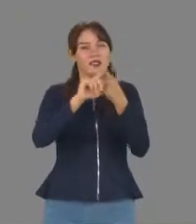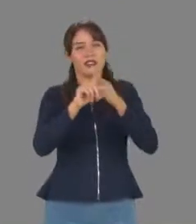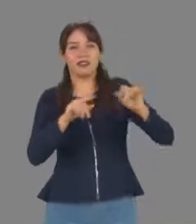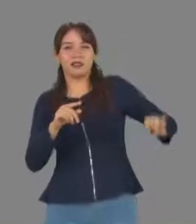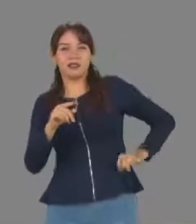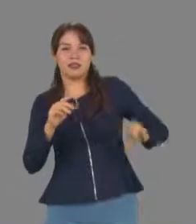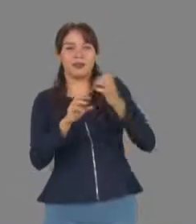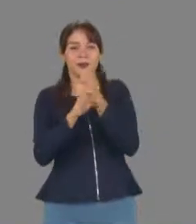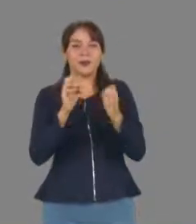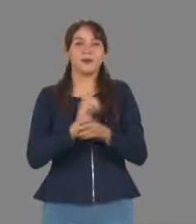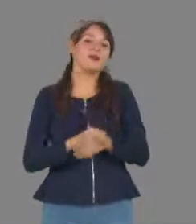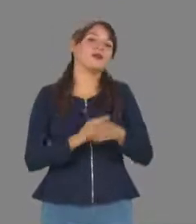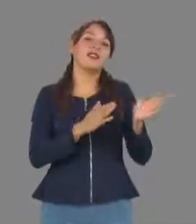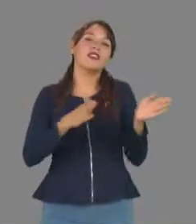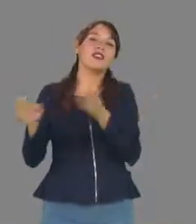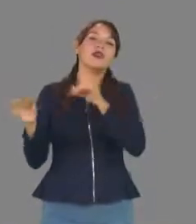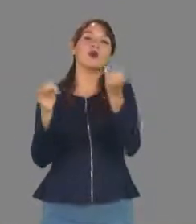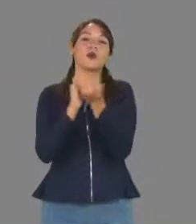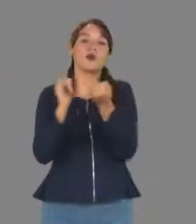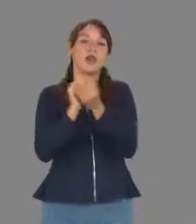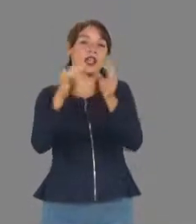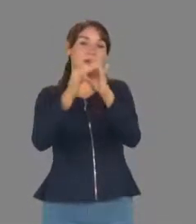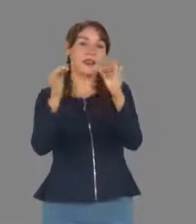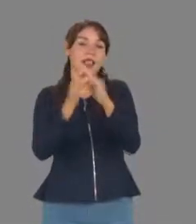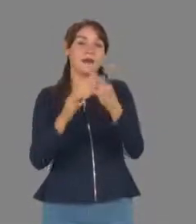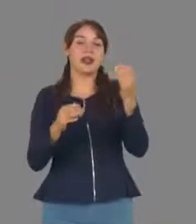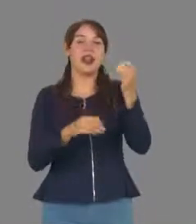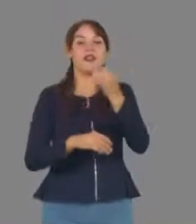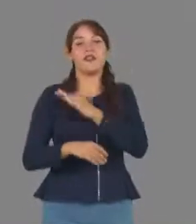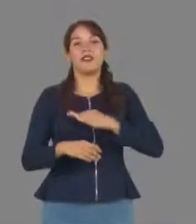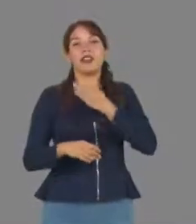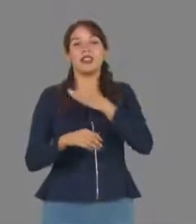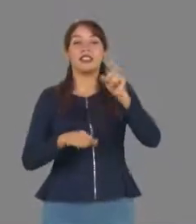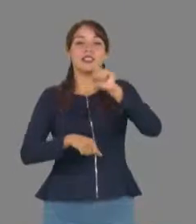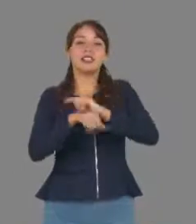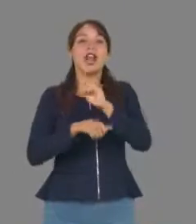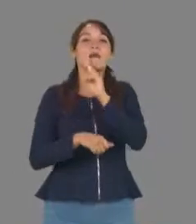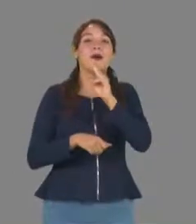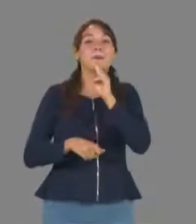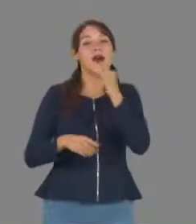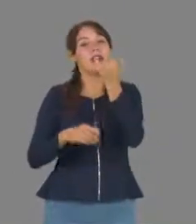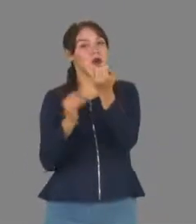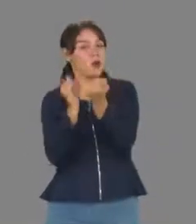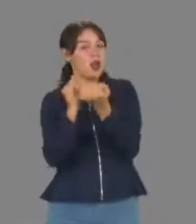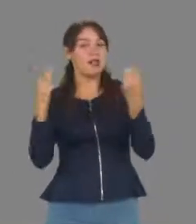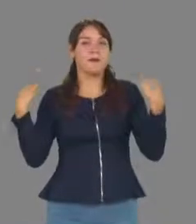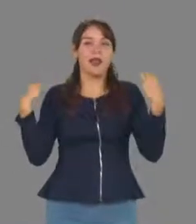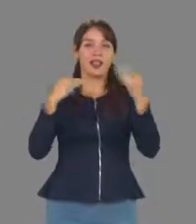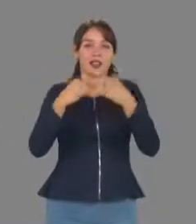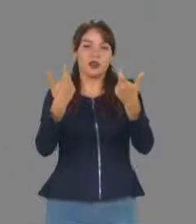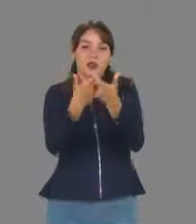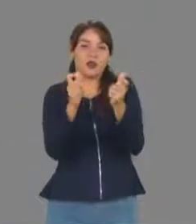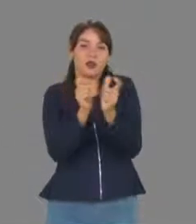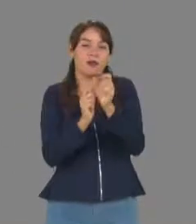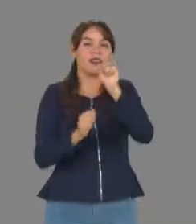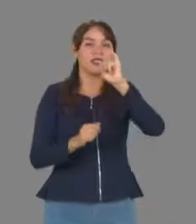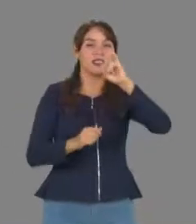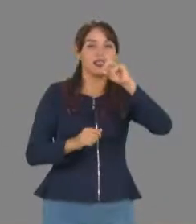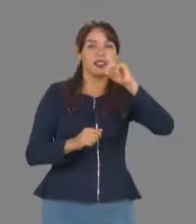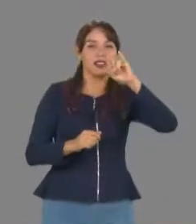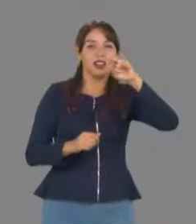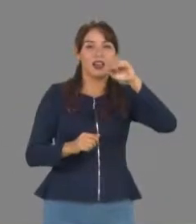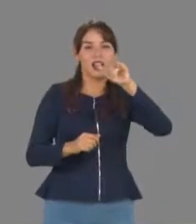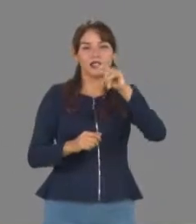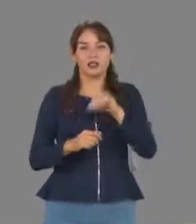paneles. Por otro lado traemos para usted la celebración que la UAD les brindó a las mamás y a los maestros sindicalizados en su día. Quédese con